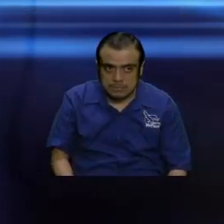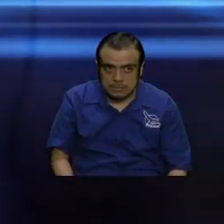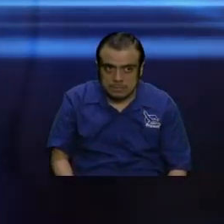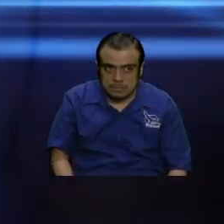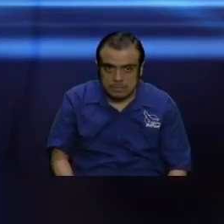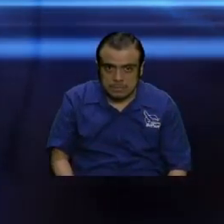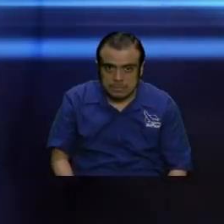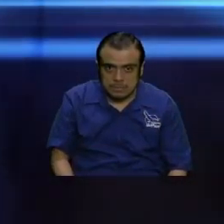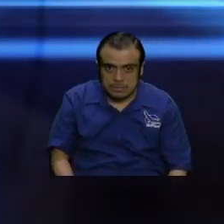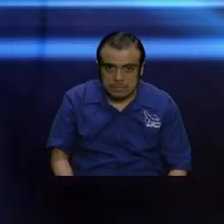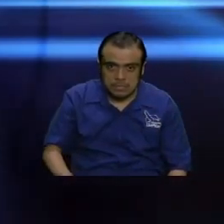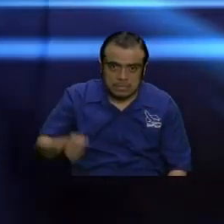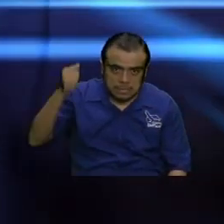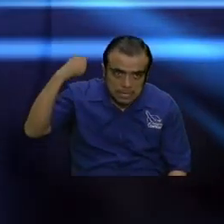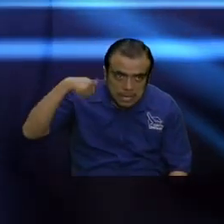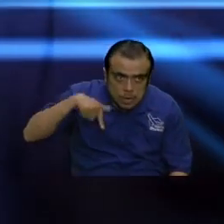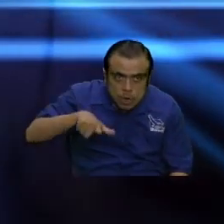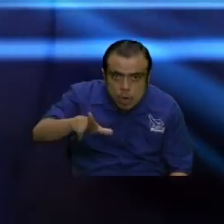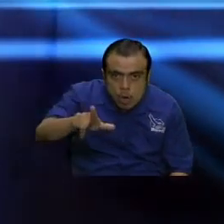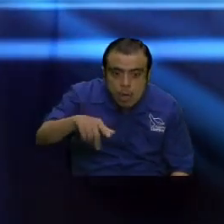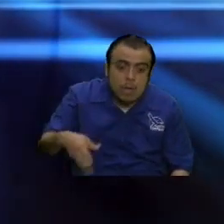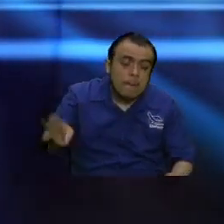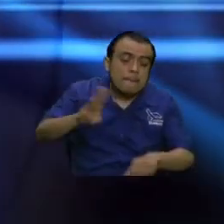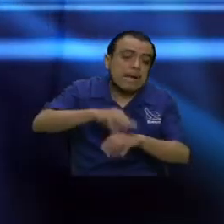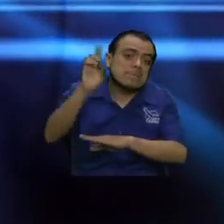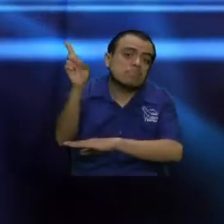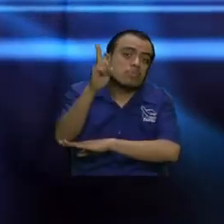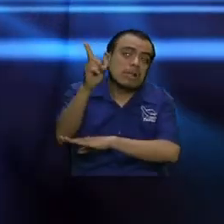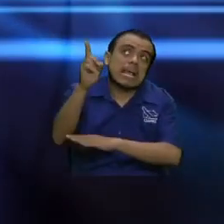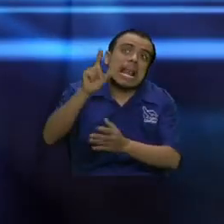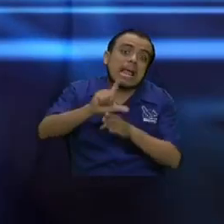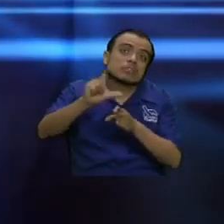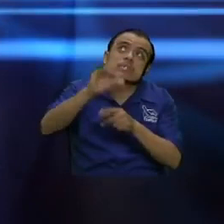son más importantes que lo que Dios pide